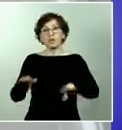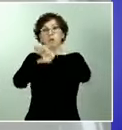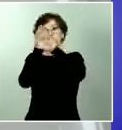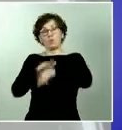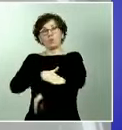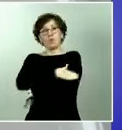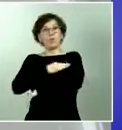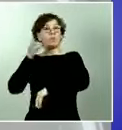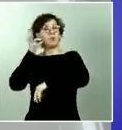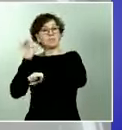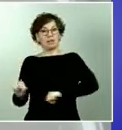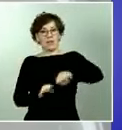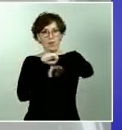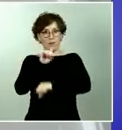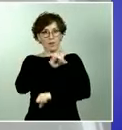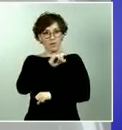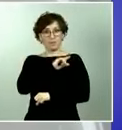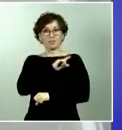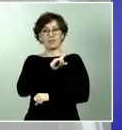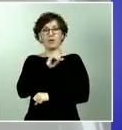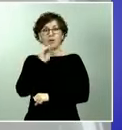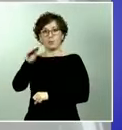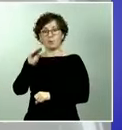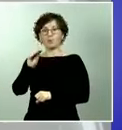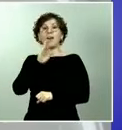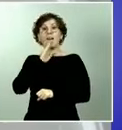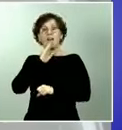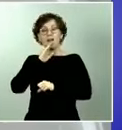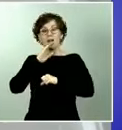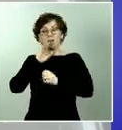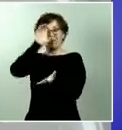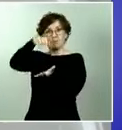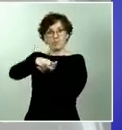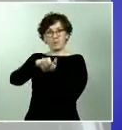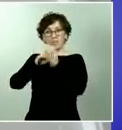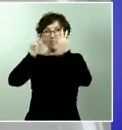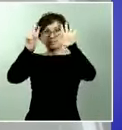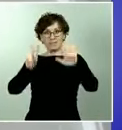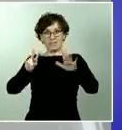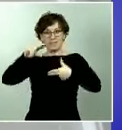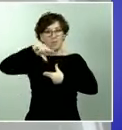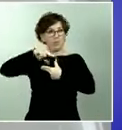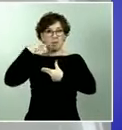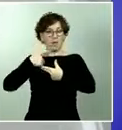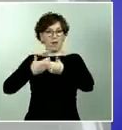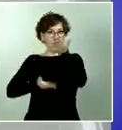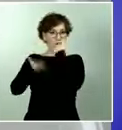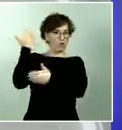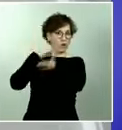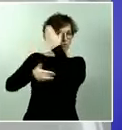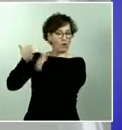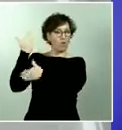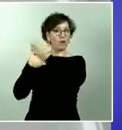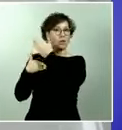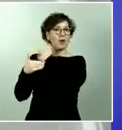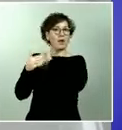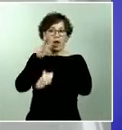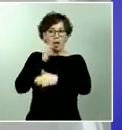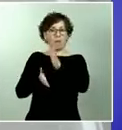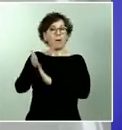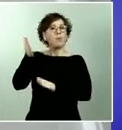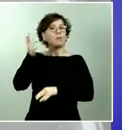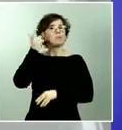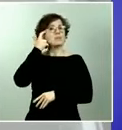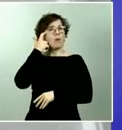desmontaje de ese pabellón 7 si hay una fecha prevista o al menos algún estudio de cuando podría finalizar la operación